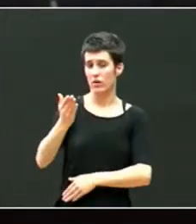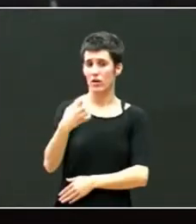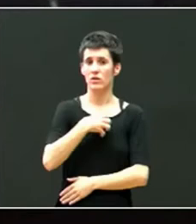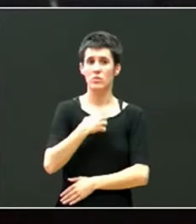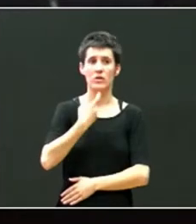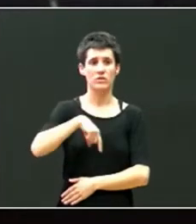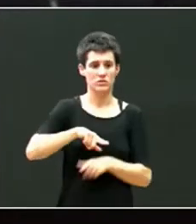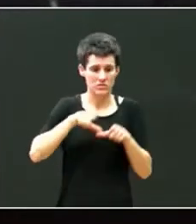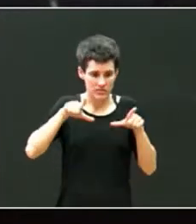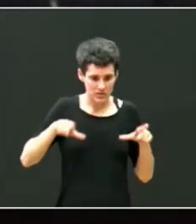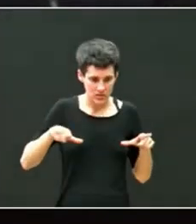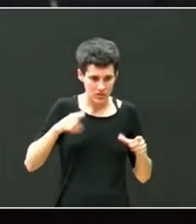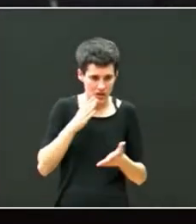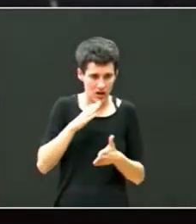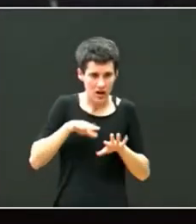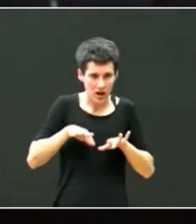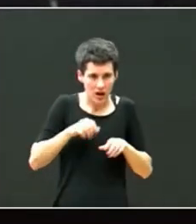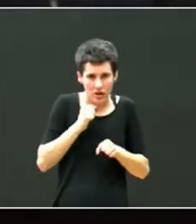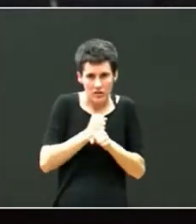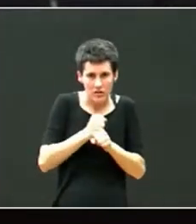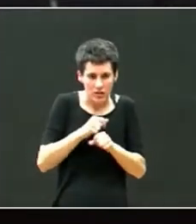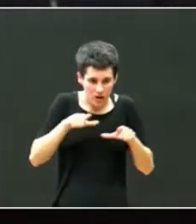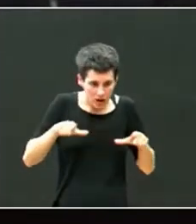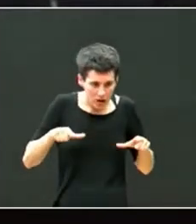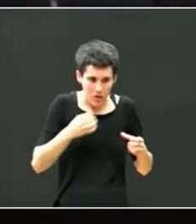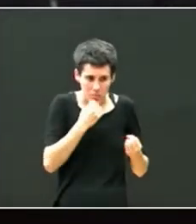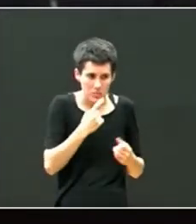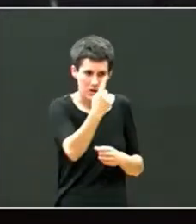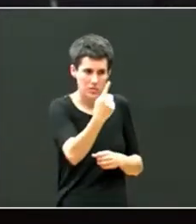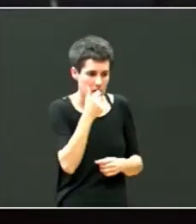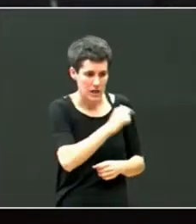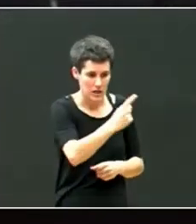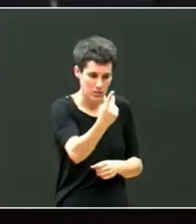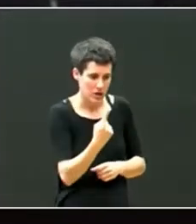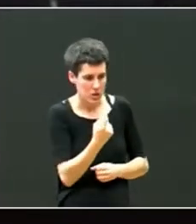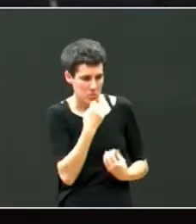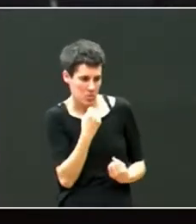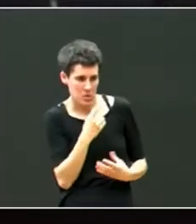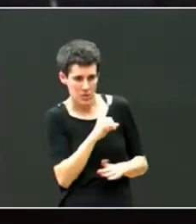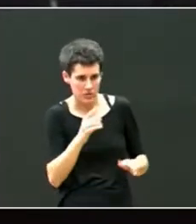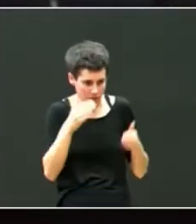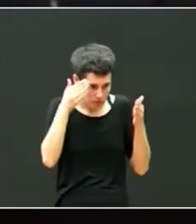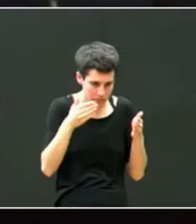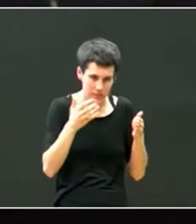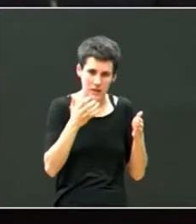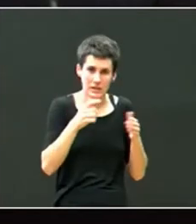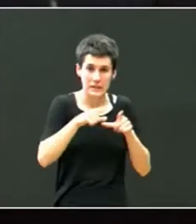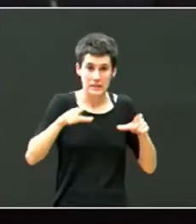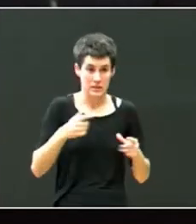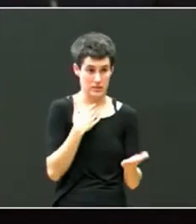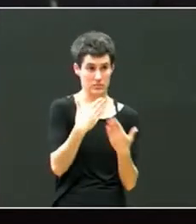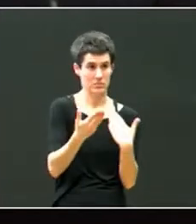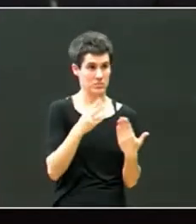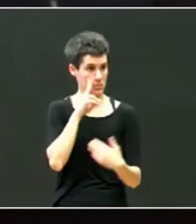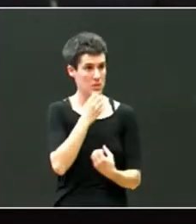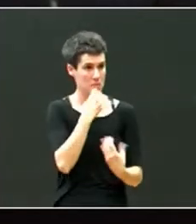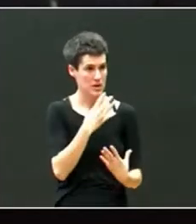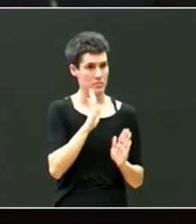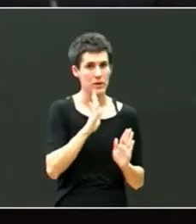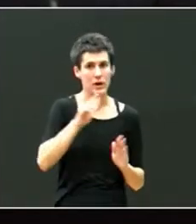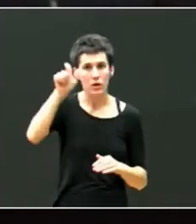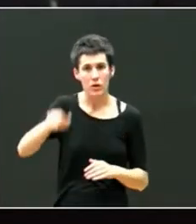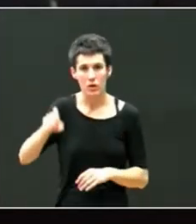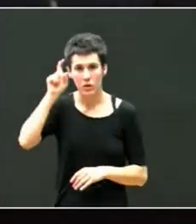nuestra sala y decir que el niño va bien solo porque en la consulta lo veo bien si en la consulta lo veo bien pero el maestro me dice que no